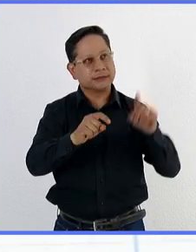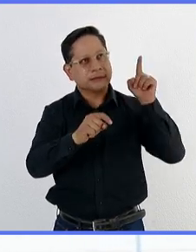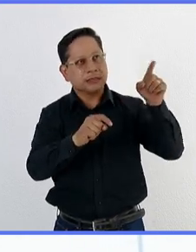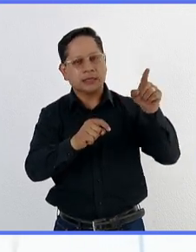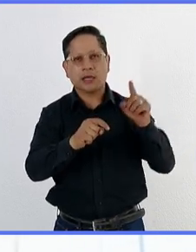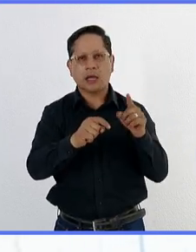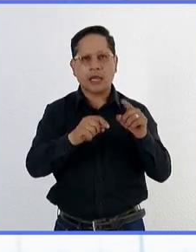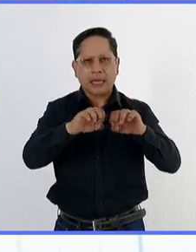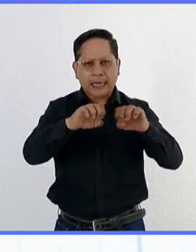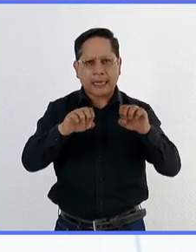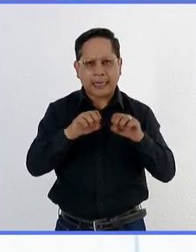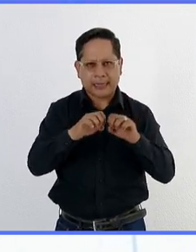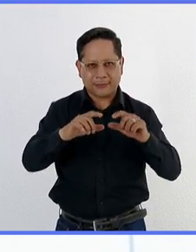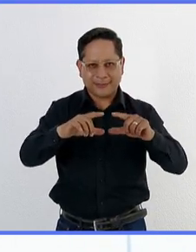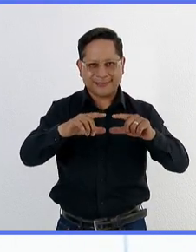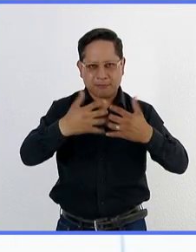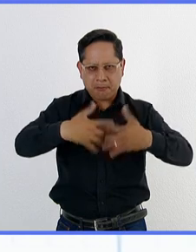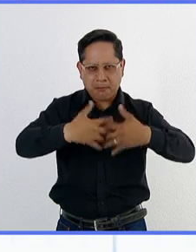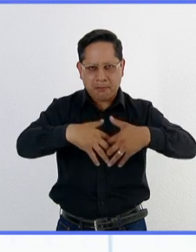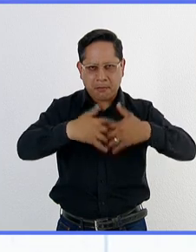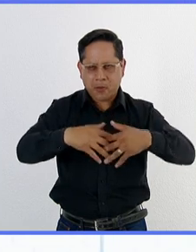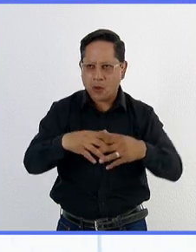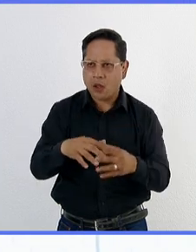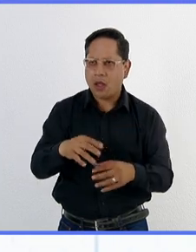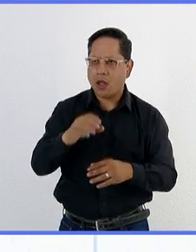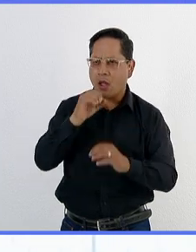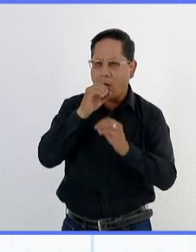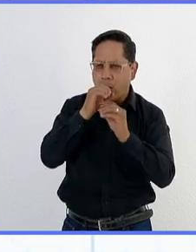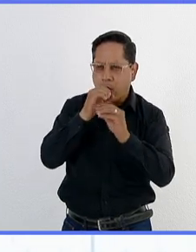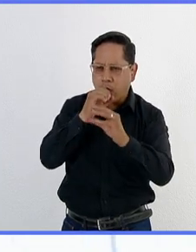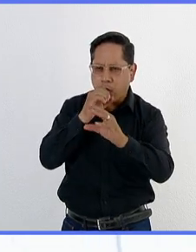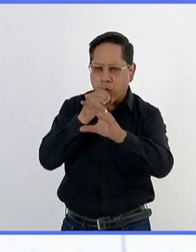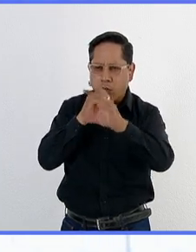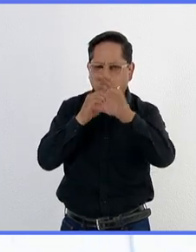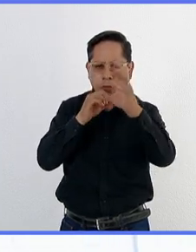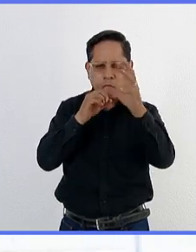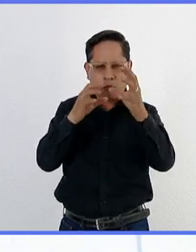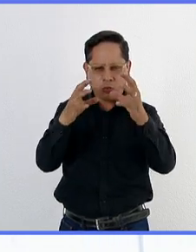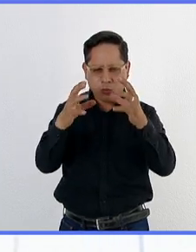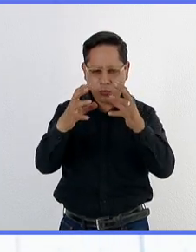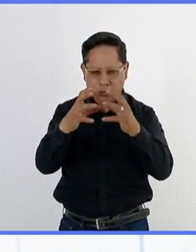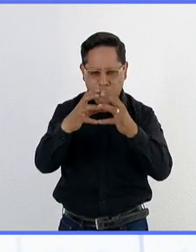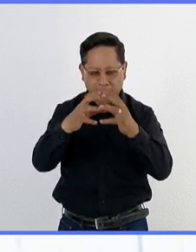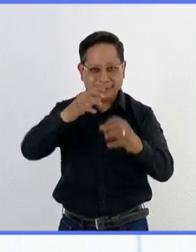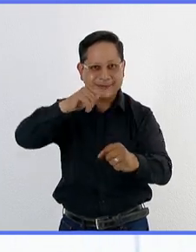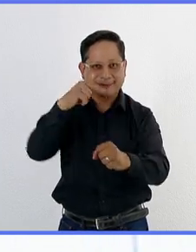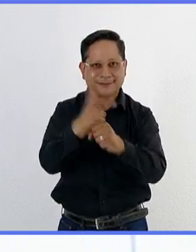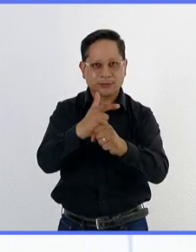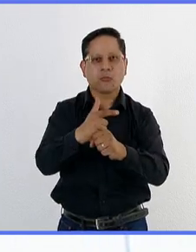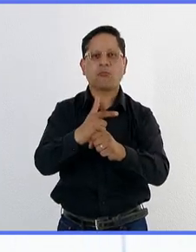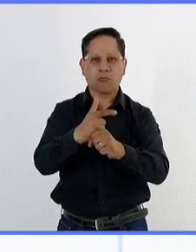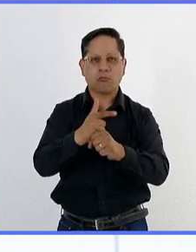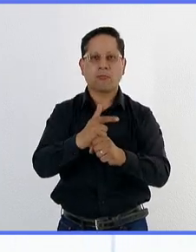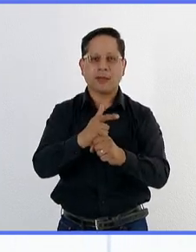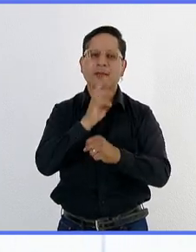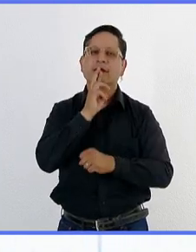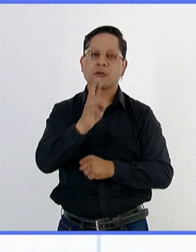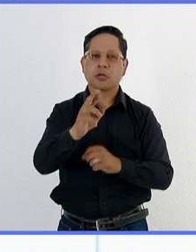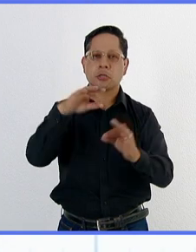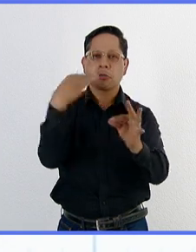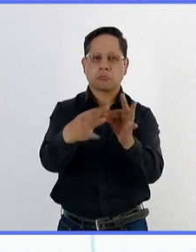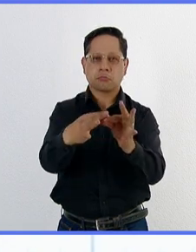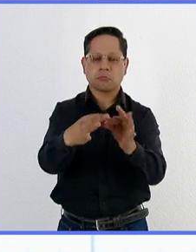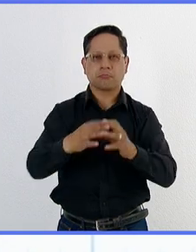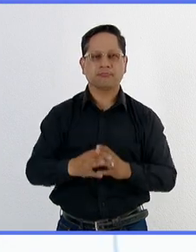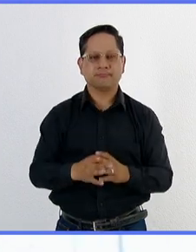automáticamente analice los algoritmos y en tiempo real brinde un diagnóstico certero. Pero después lo